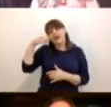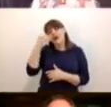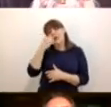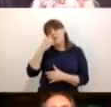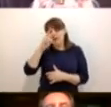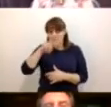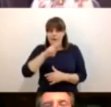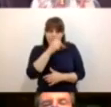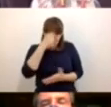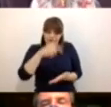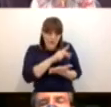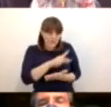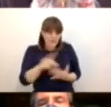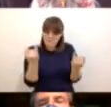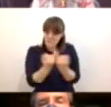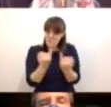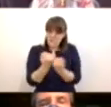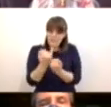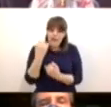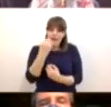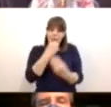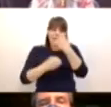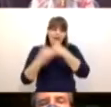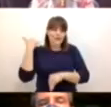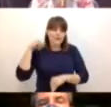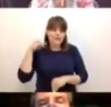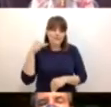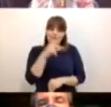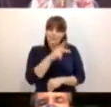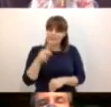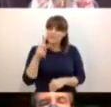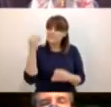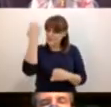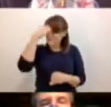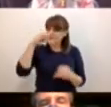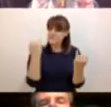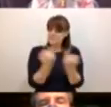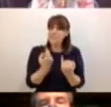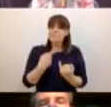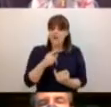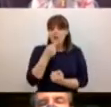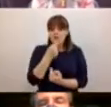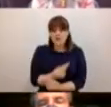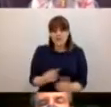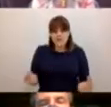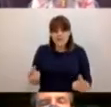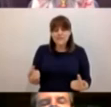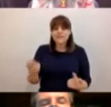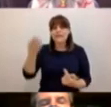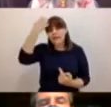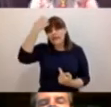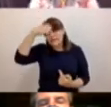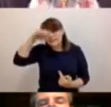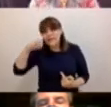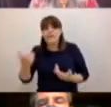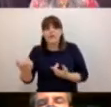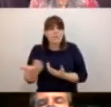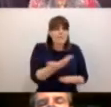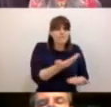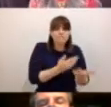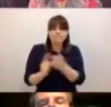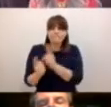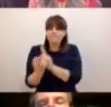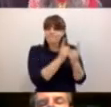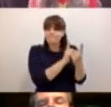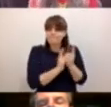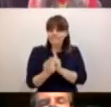verdaderamente, ¿no? Pero en este caso, los niños extrañan esa convivencia que tienen con sus amiguitos, ¿no? Sin